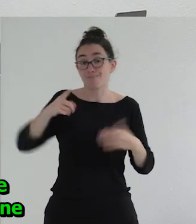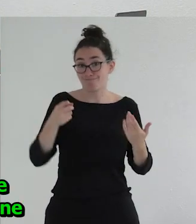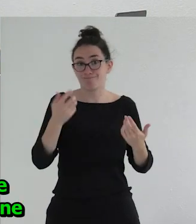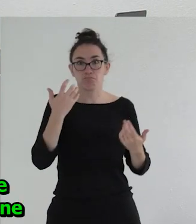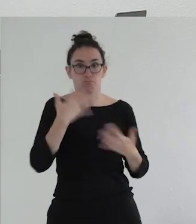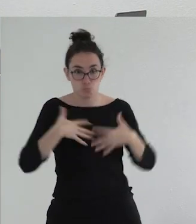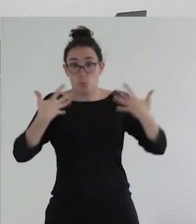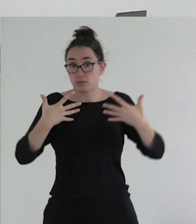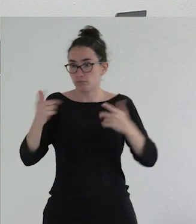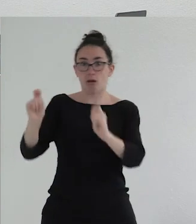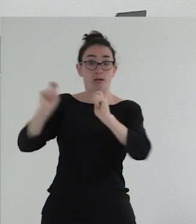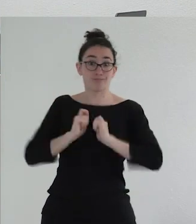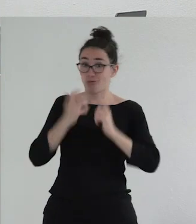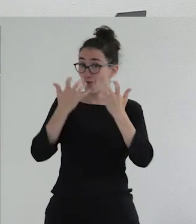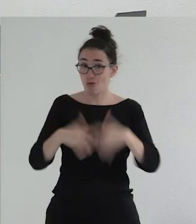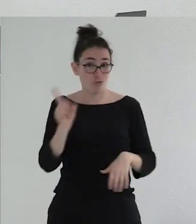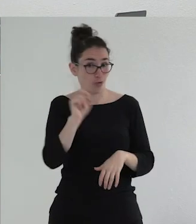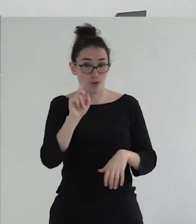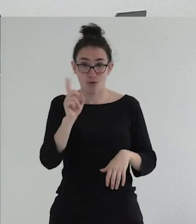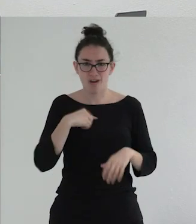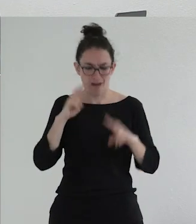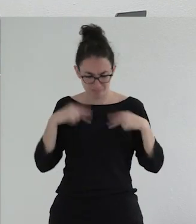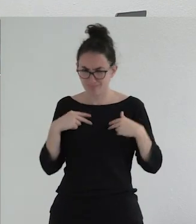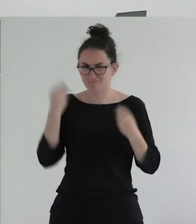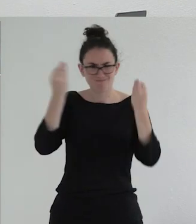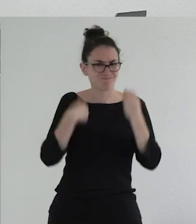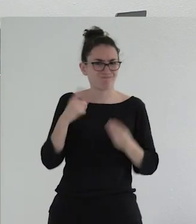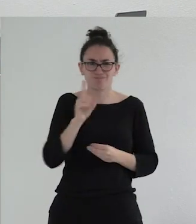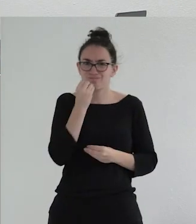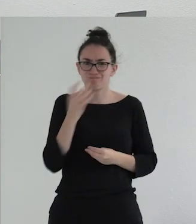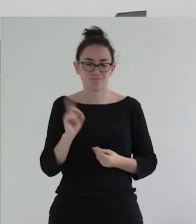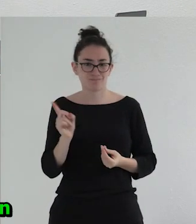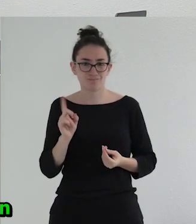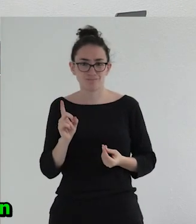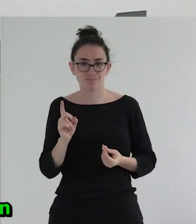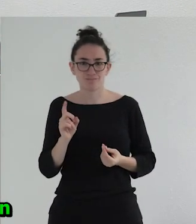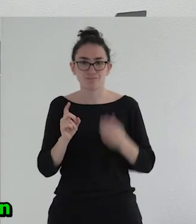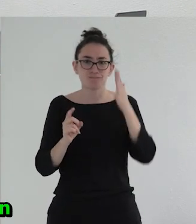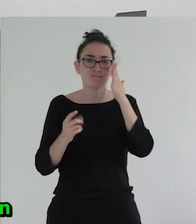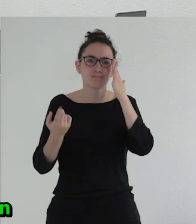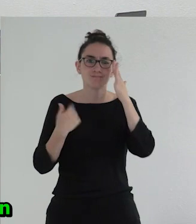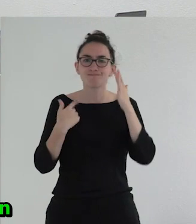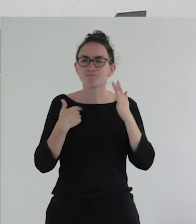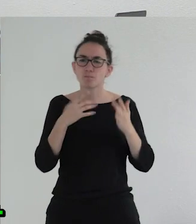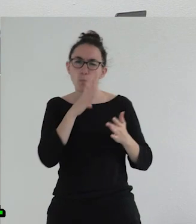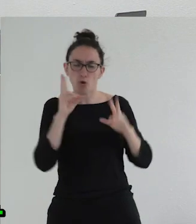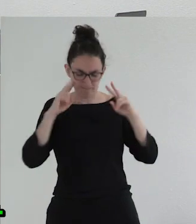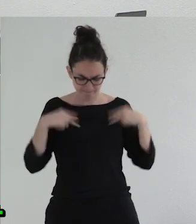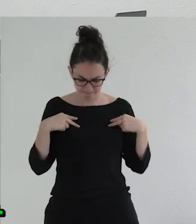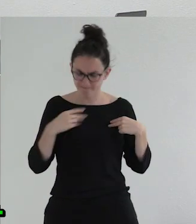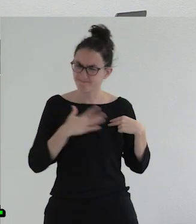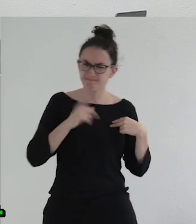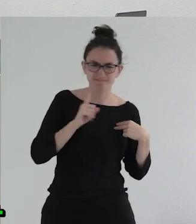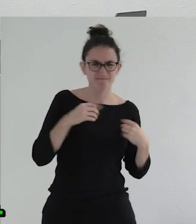no funcione y que la gente la ponga en cuestión. Luego podemos pensar por qué la pone en cuestión. ¿Qué nos indica la puesta en cuestión por parte